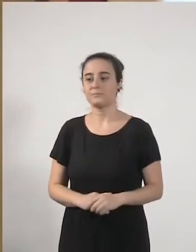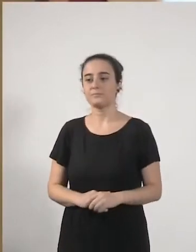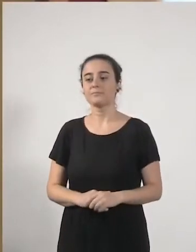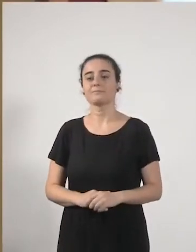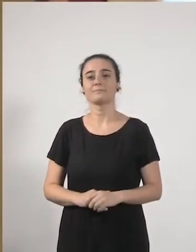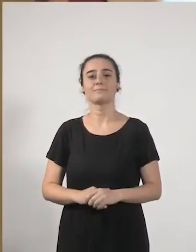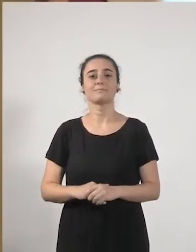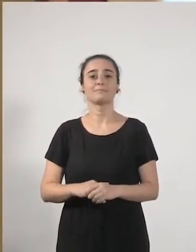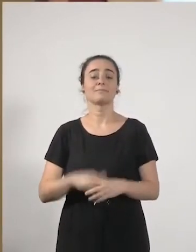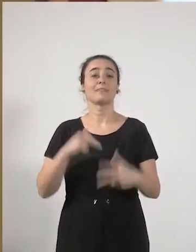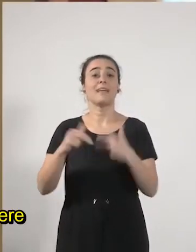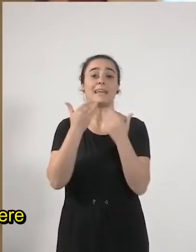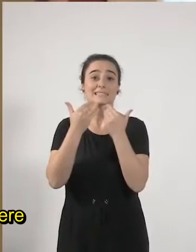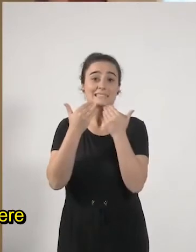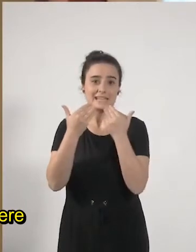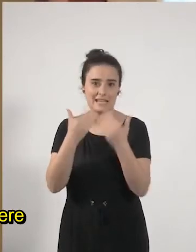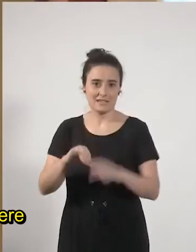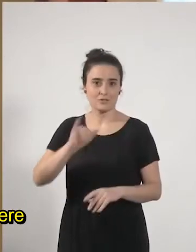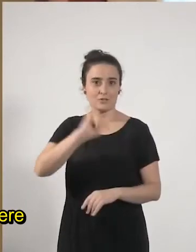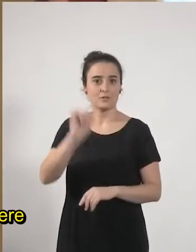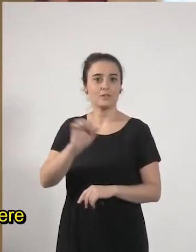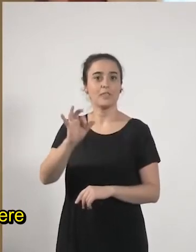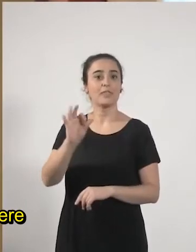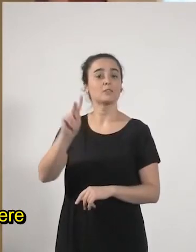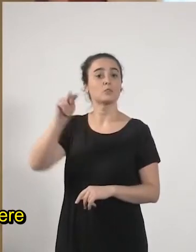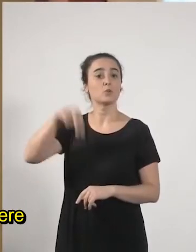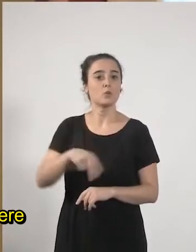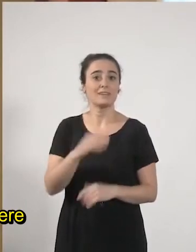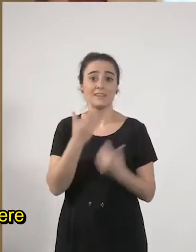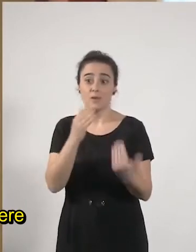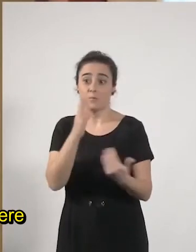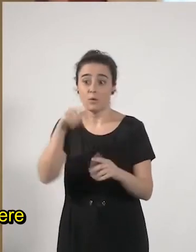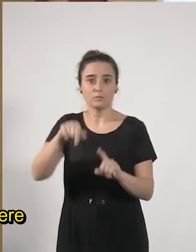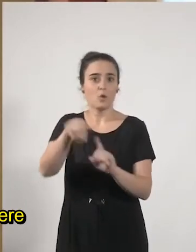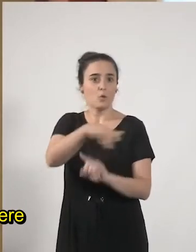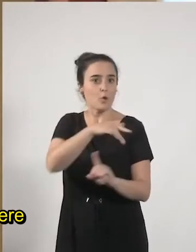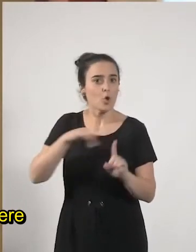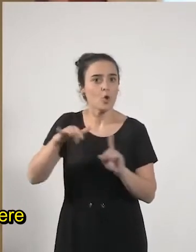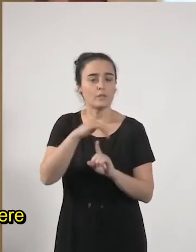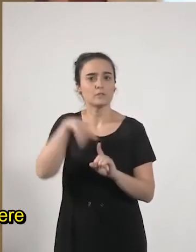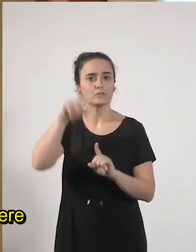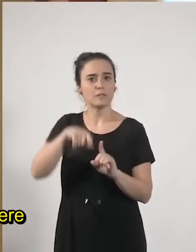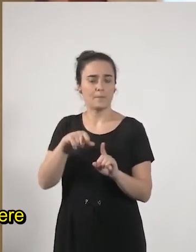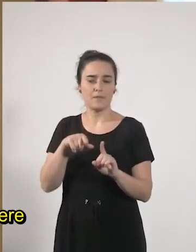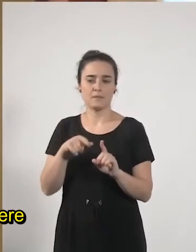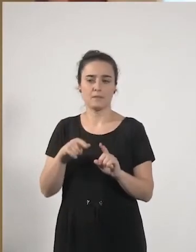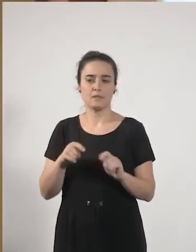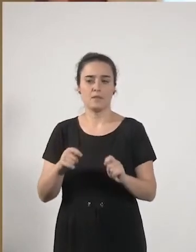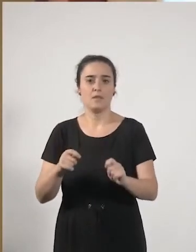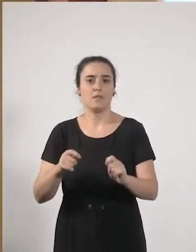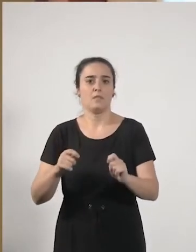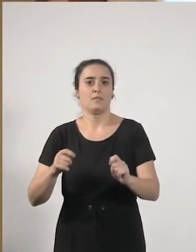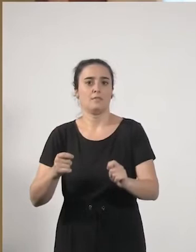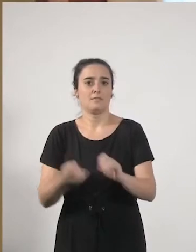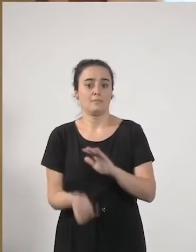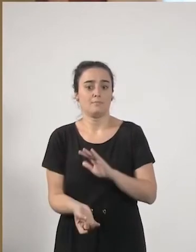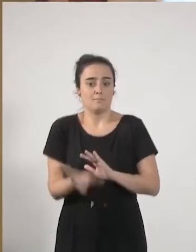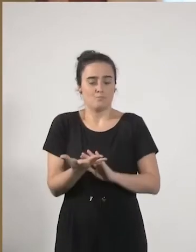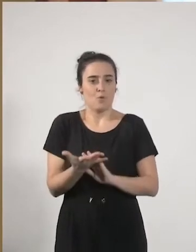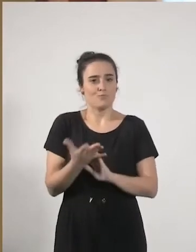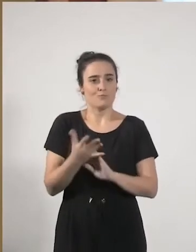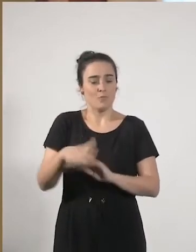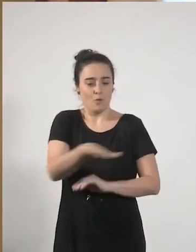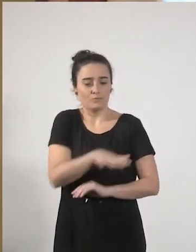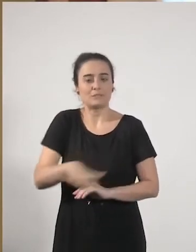Eskerri Gasco, Itzaskun. Eskerri Gasco, Contestu honetan ere ez da baidarako gunea sortu